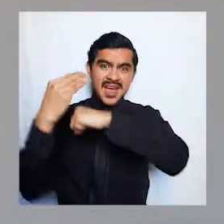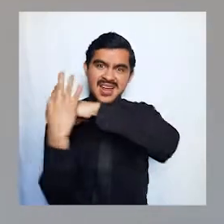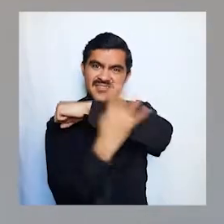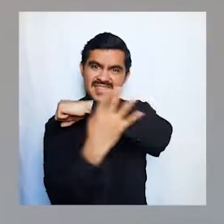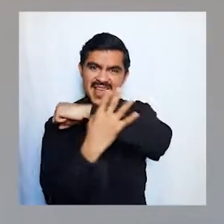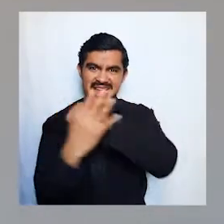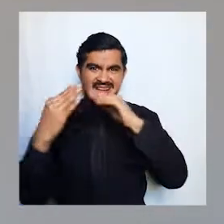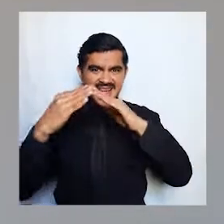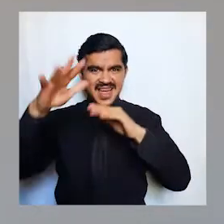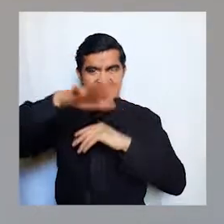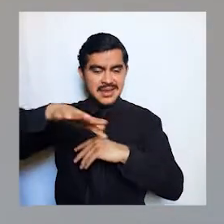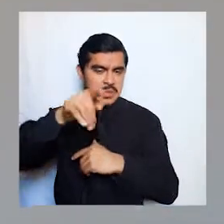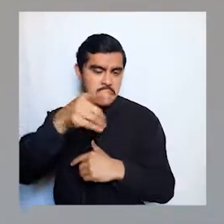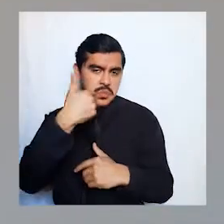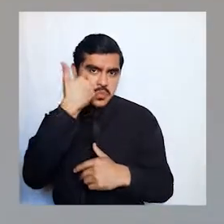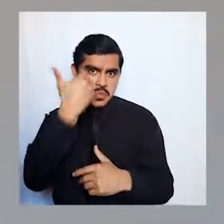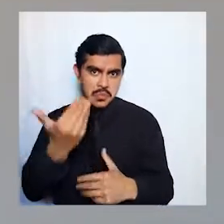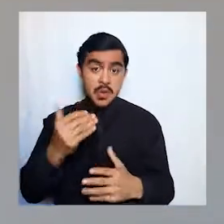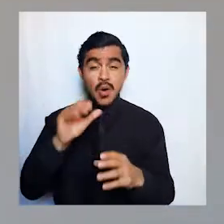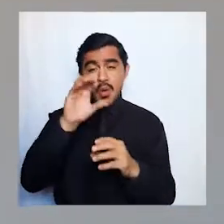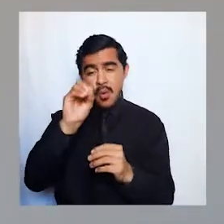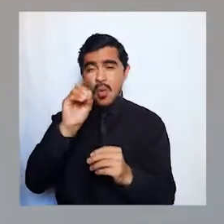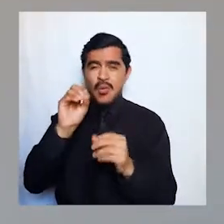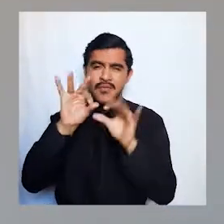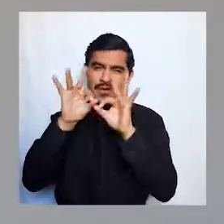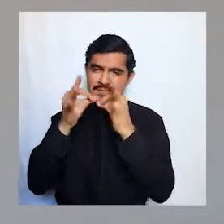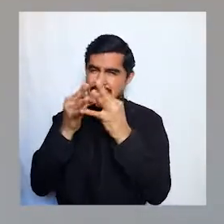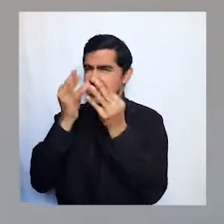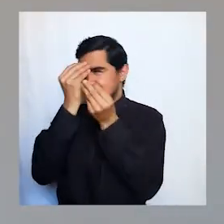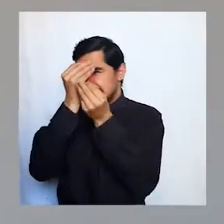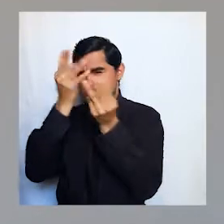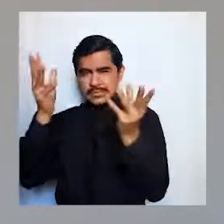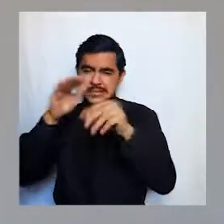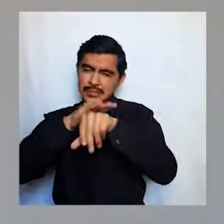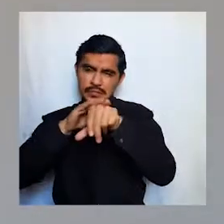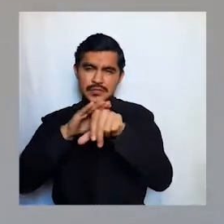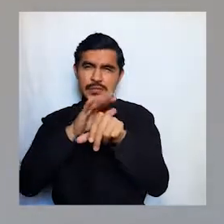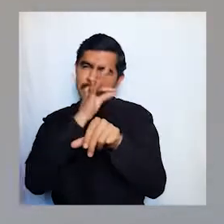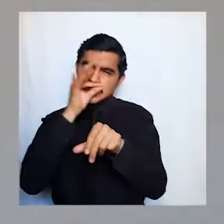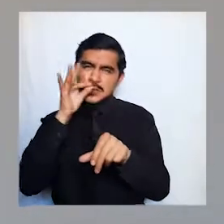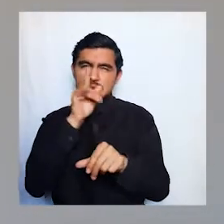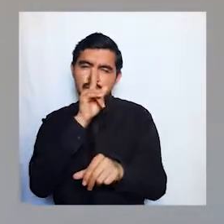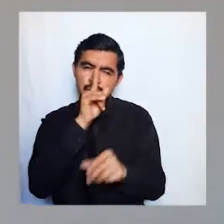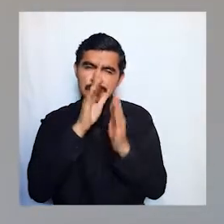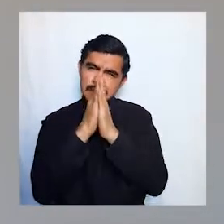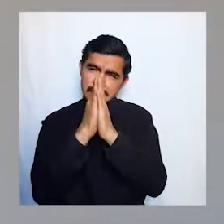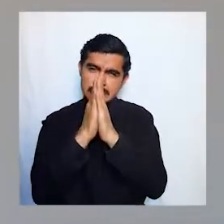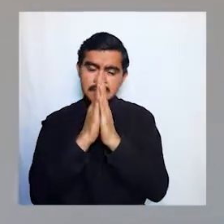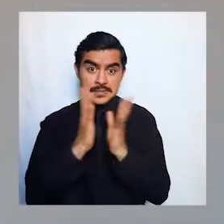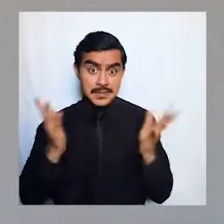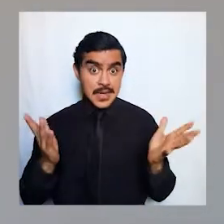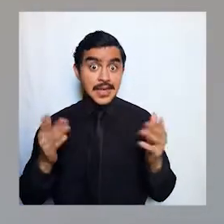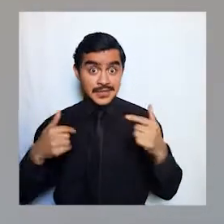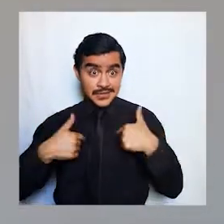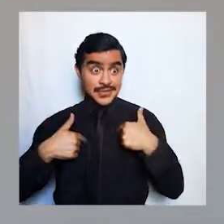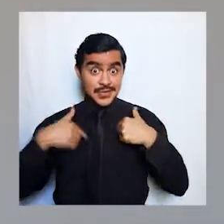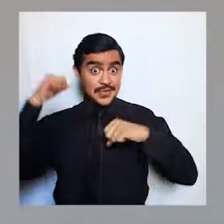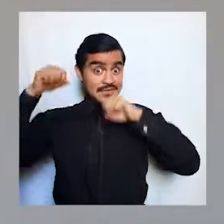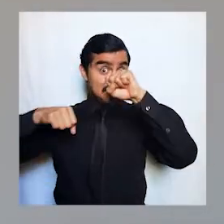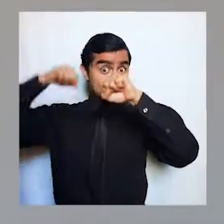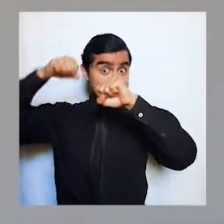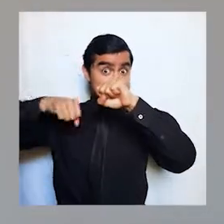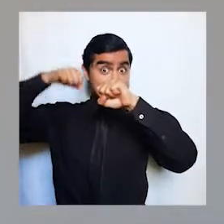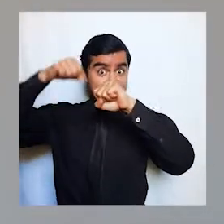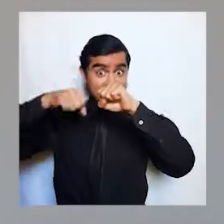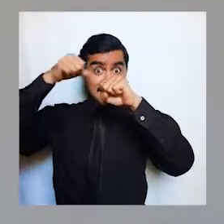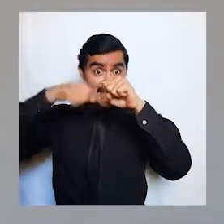jardín de tu casa donde vos quieras o pedirle simplemente a todos que hagan un poco de silencio así mientras vos haces